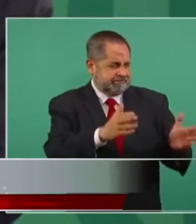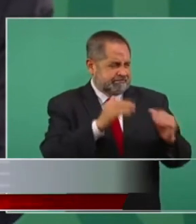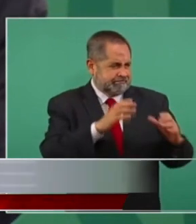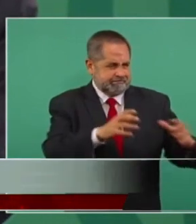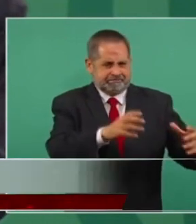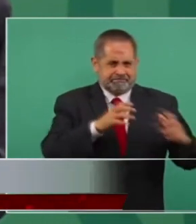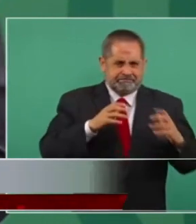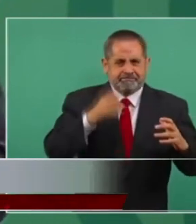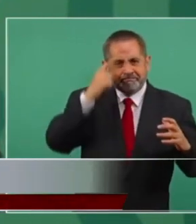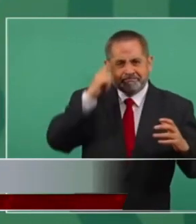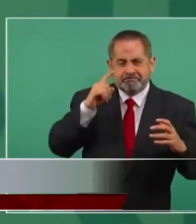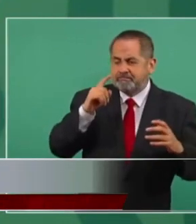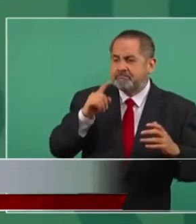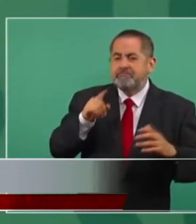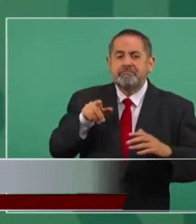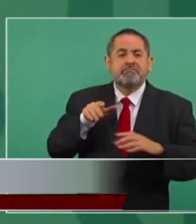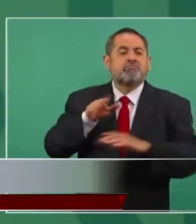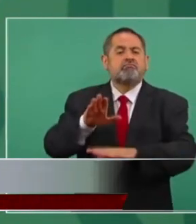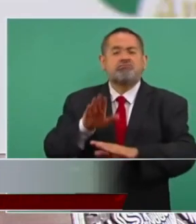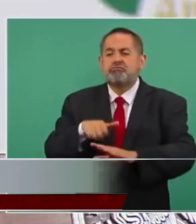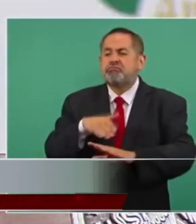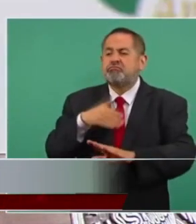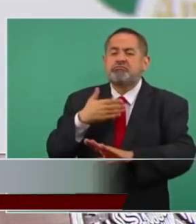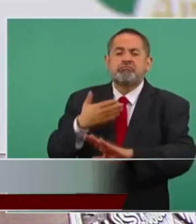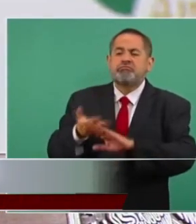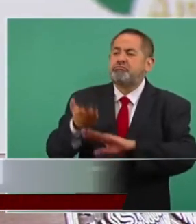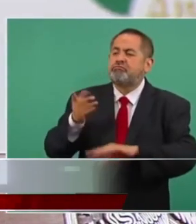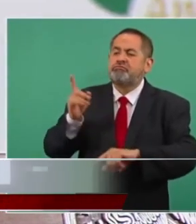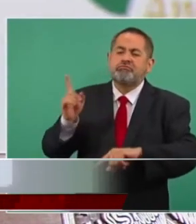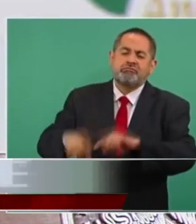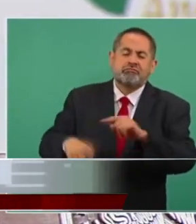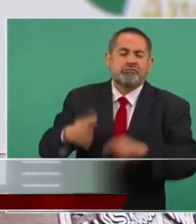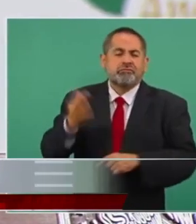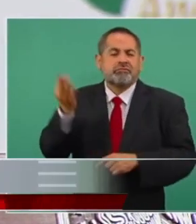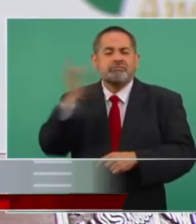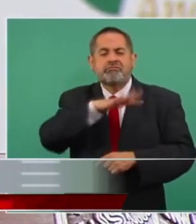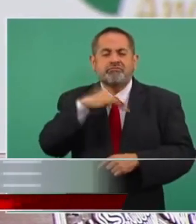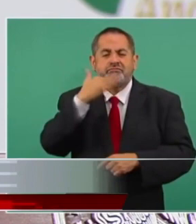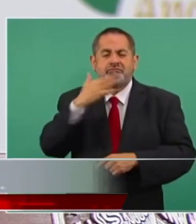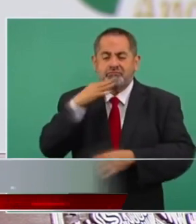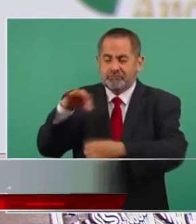llevar a cabo el fraude electoral cuando nos robaron la presidencia